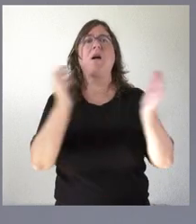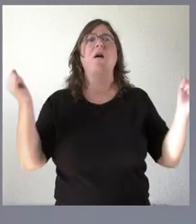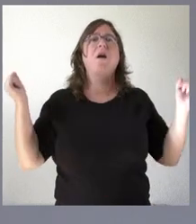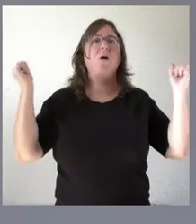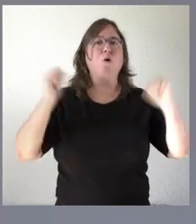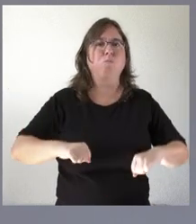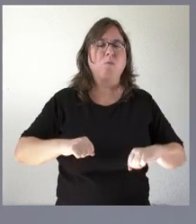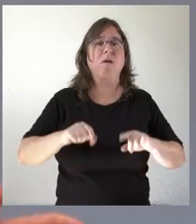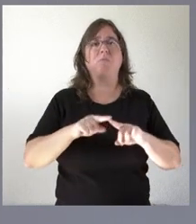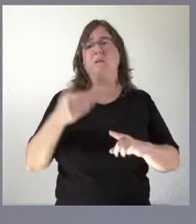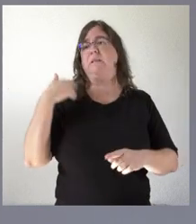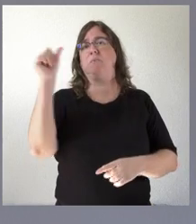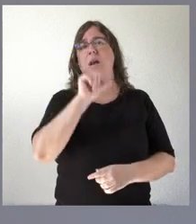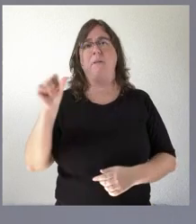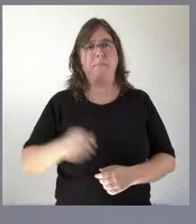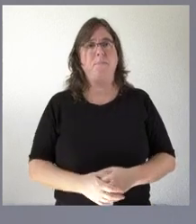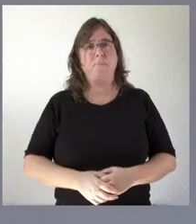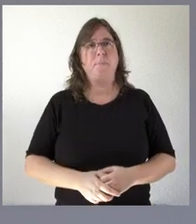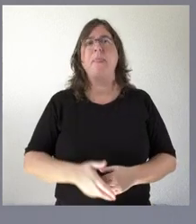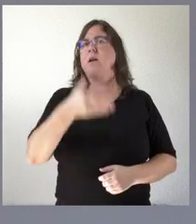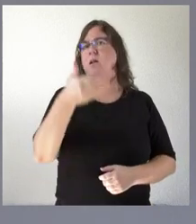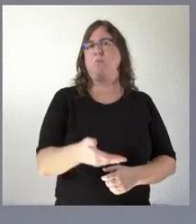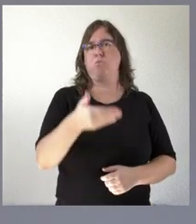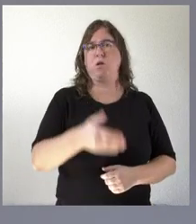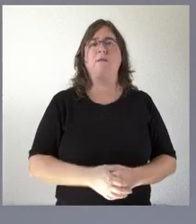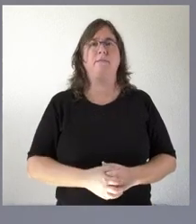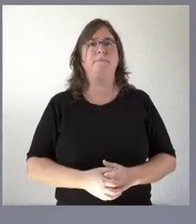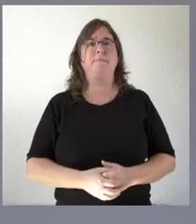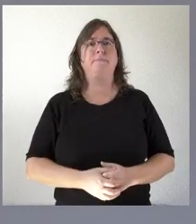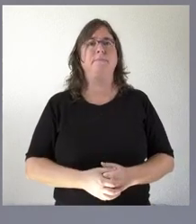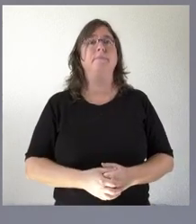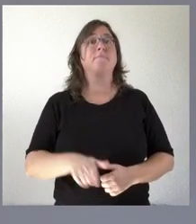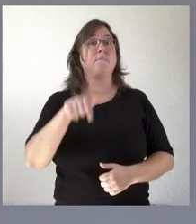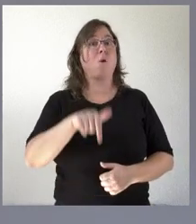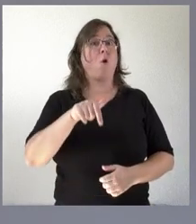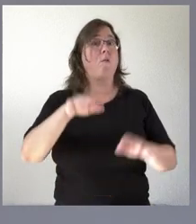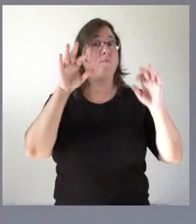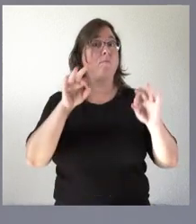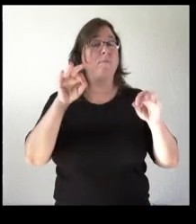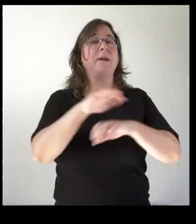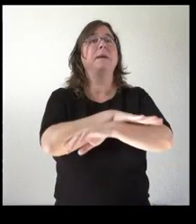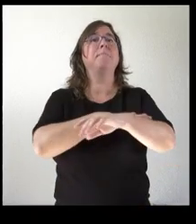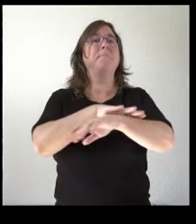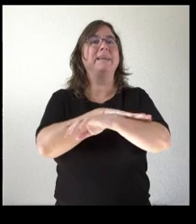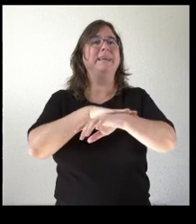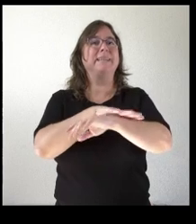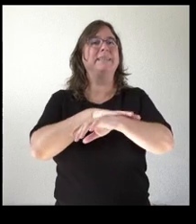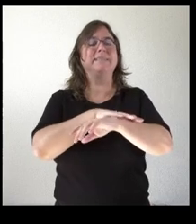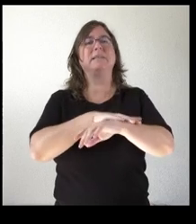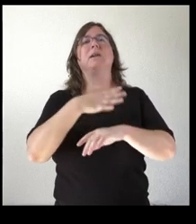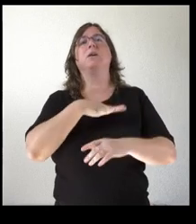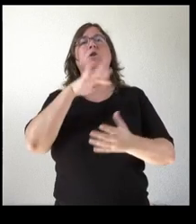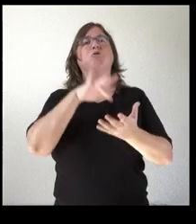la que hemos aprobado la semana pasada y que es muy importante a nuestro juicio Sí, precisamente hoy la ministra Montero ha anunciado un gravamen para las grandes